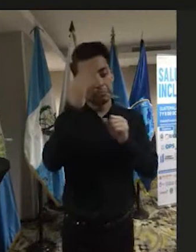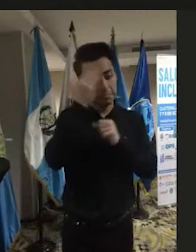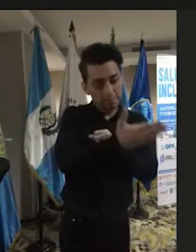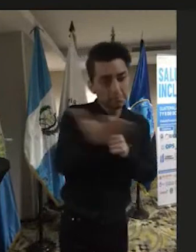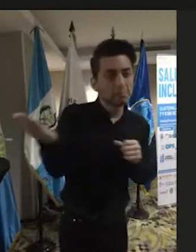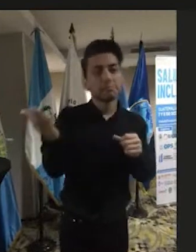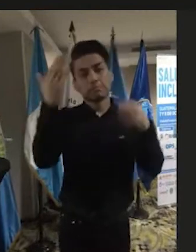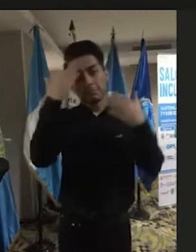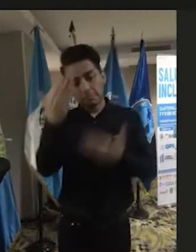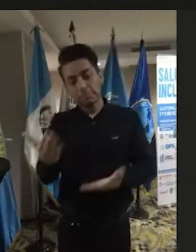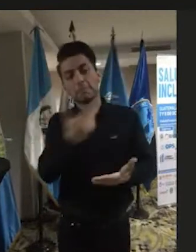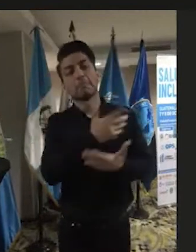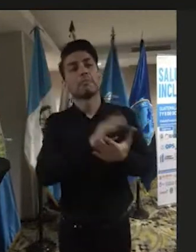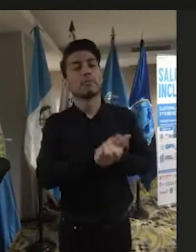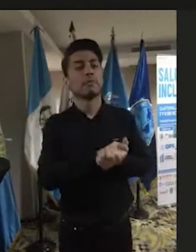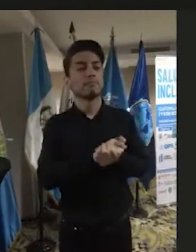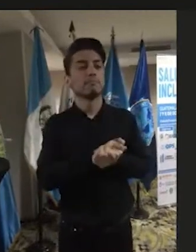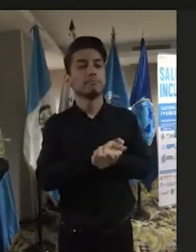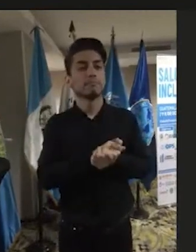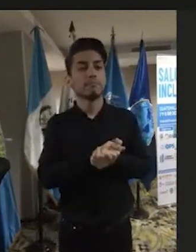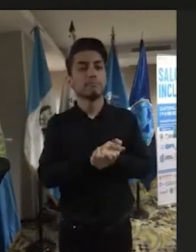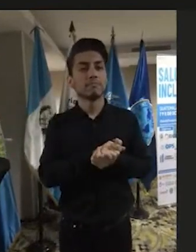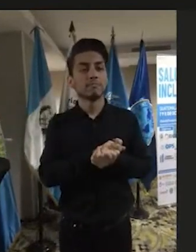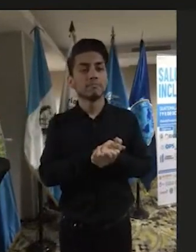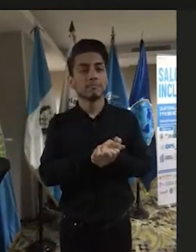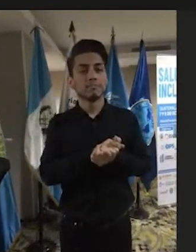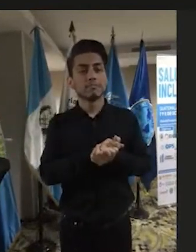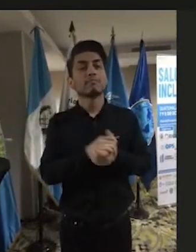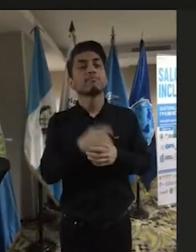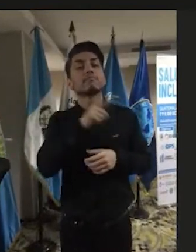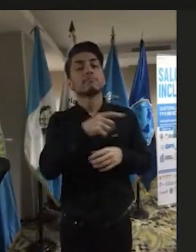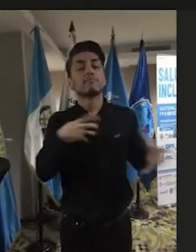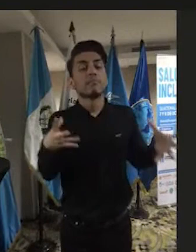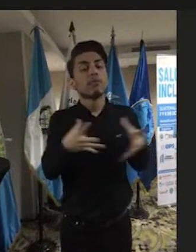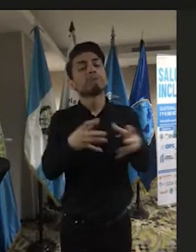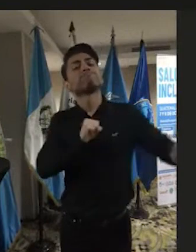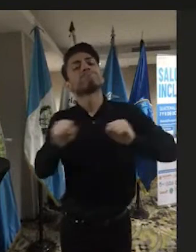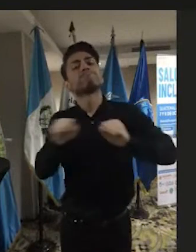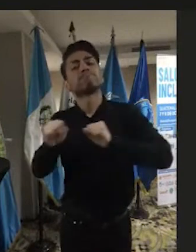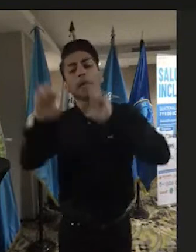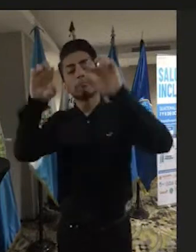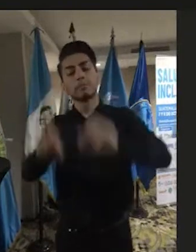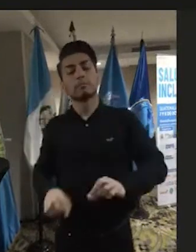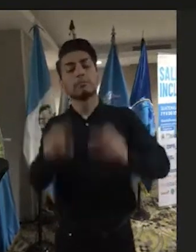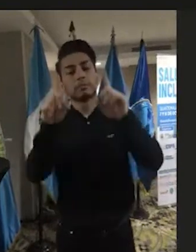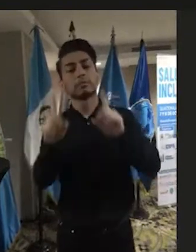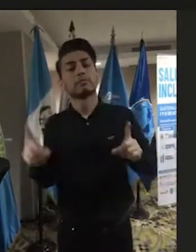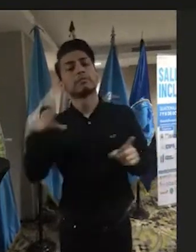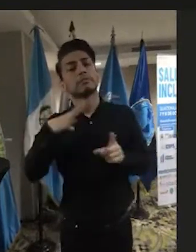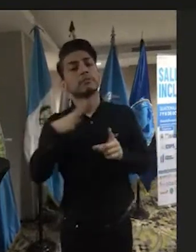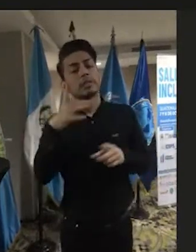y agradecer. Y es que el Movimiento Nacional de Personas con Discapacidad ha tenido